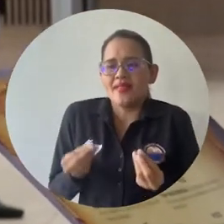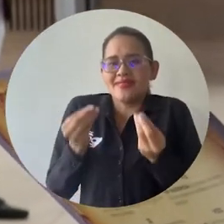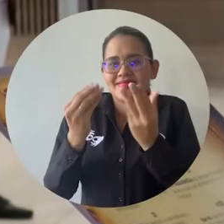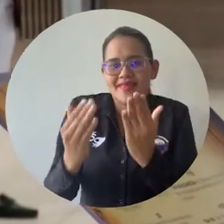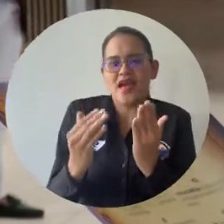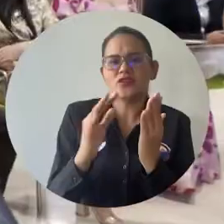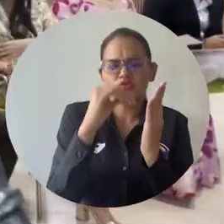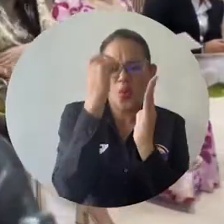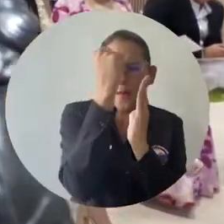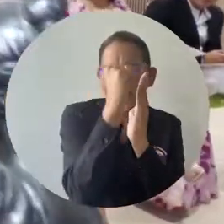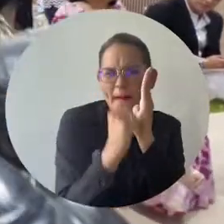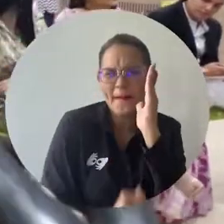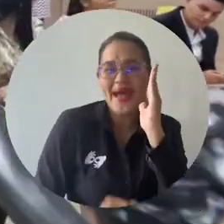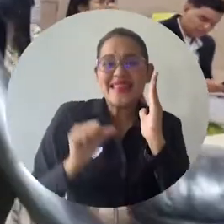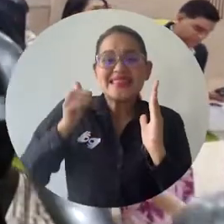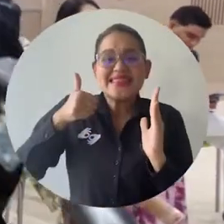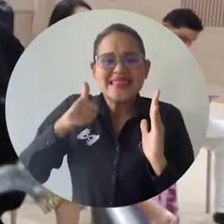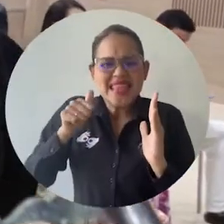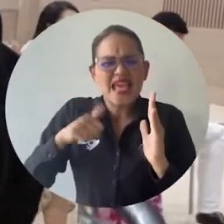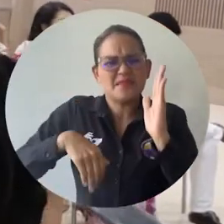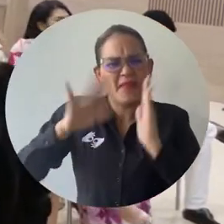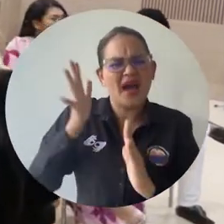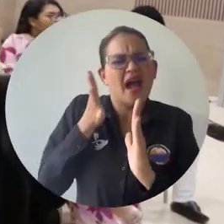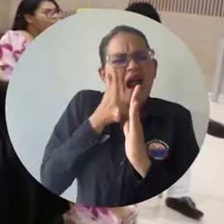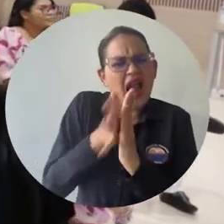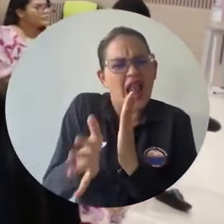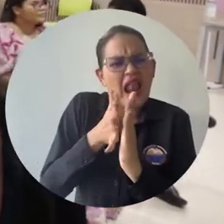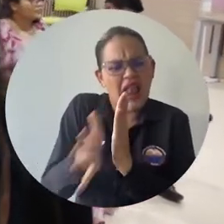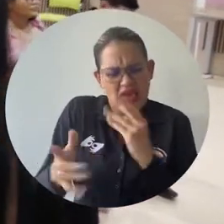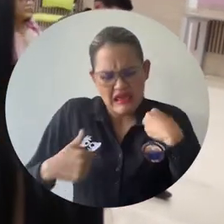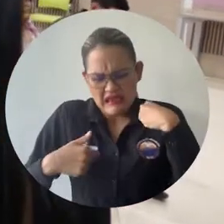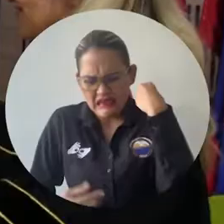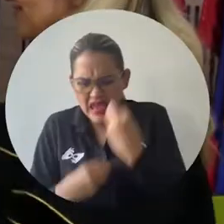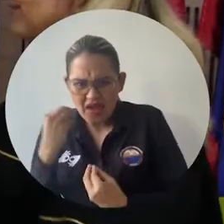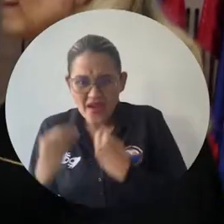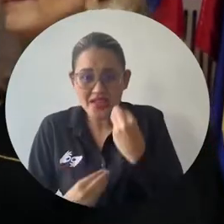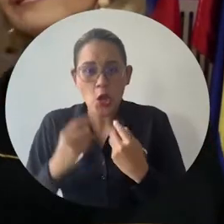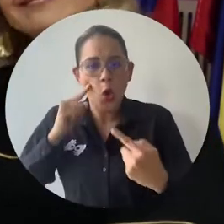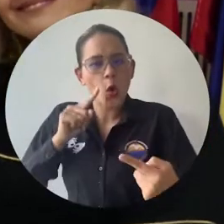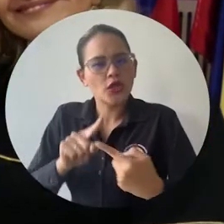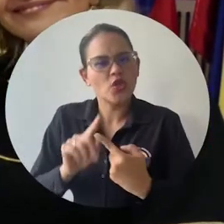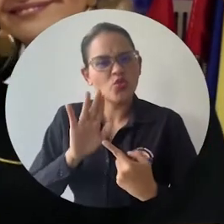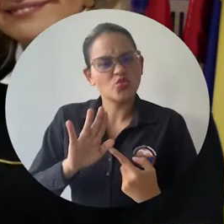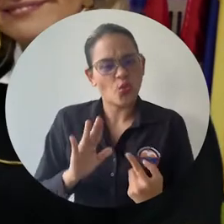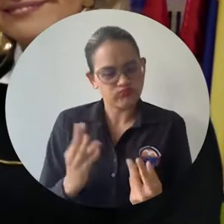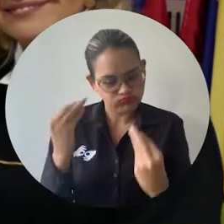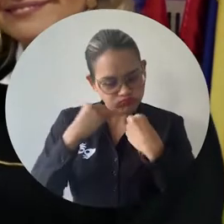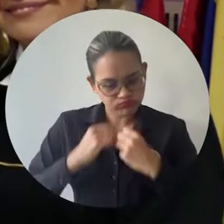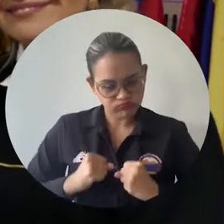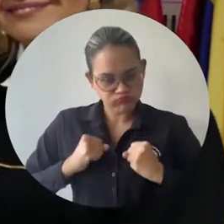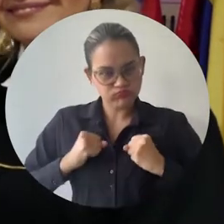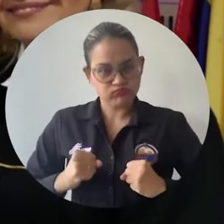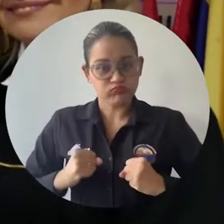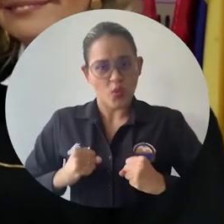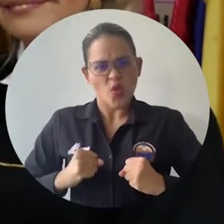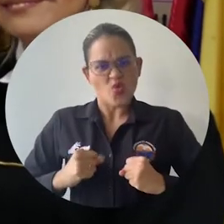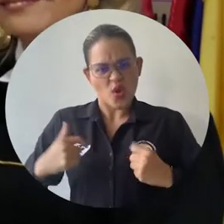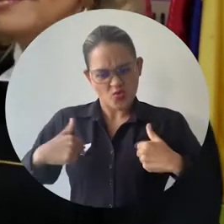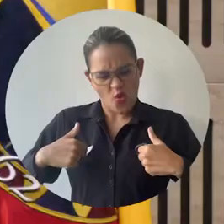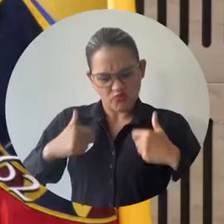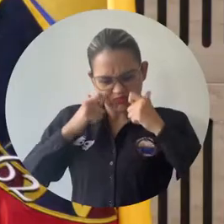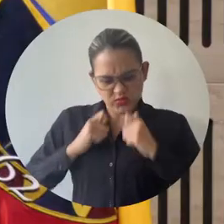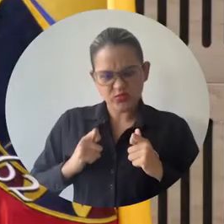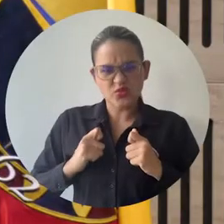insignia de su profesión, de manera que suscriban su compromiso con la justicia y la prudencia como virtudes esenciales para el crecimiento humano y